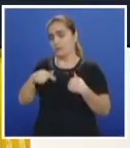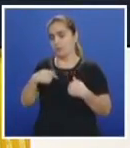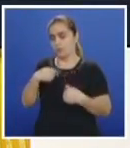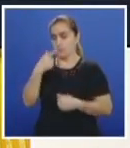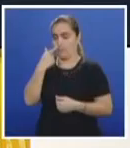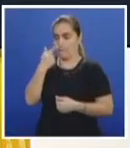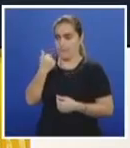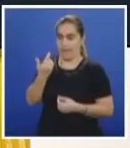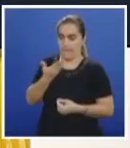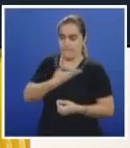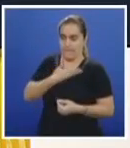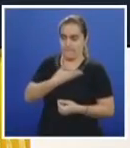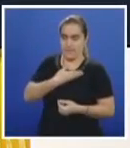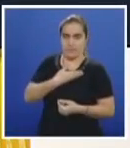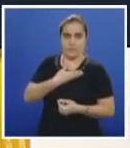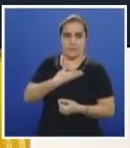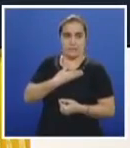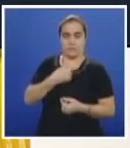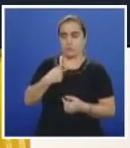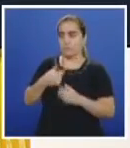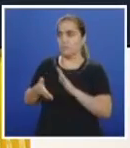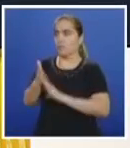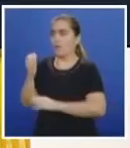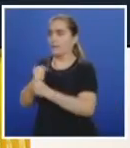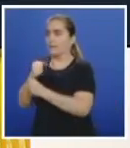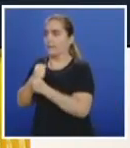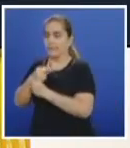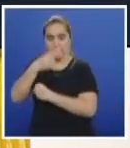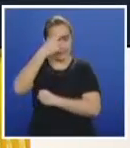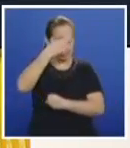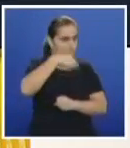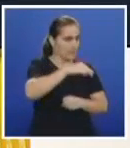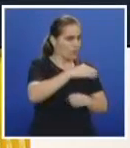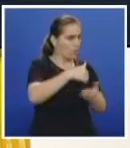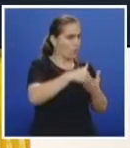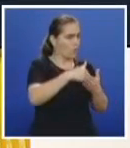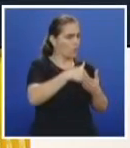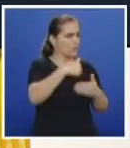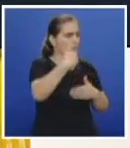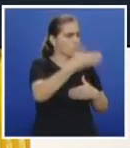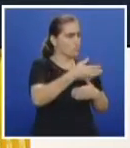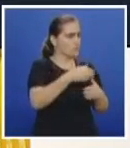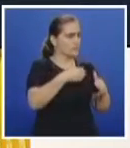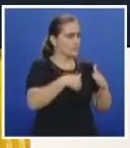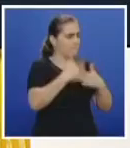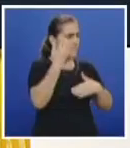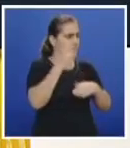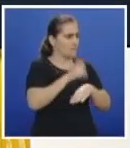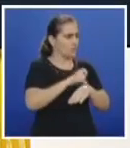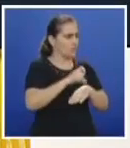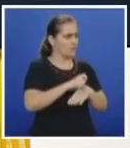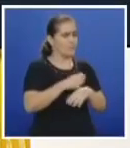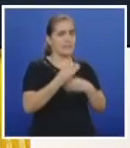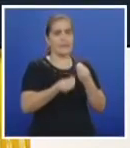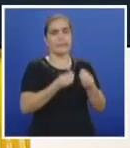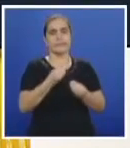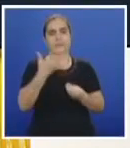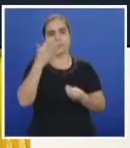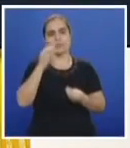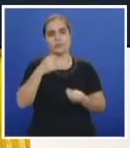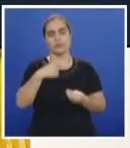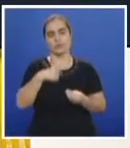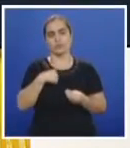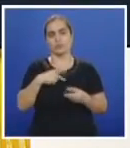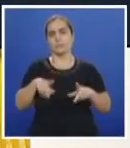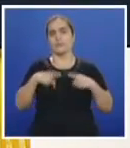padre de familia, pues si me voy a trabajar, tengo que dejar a mis hijos un poco más temprano o un poco más tarde, pues me puede alterar